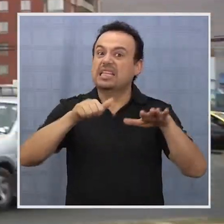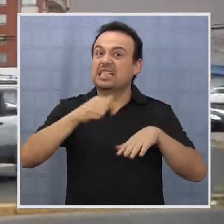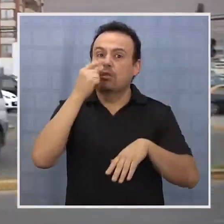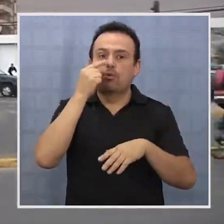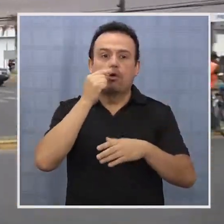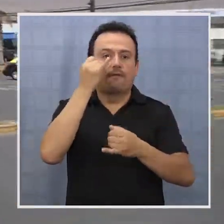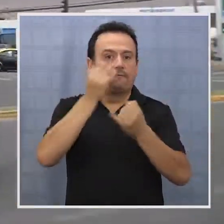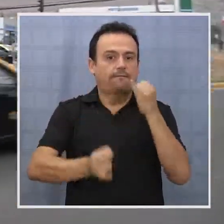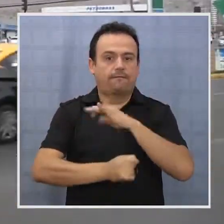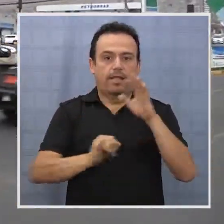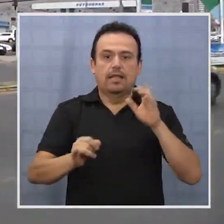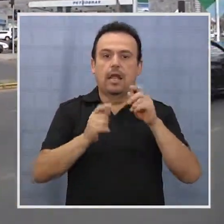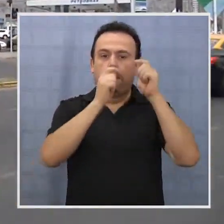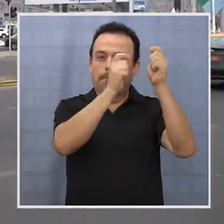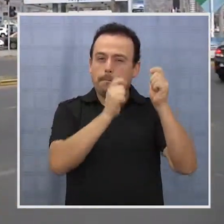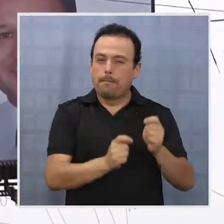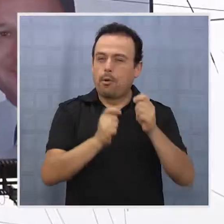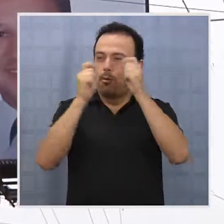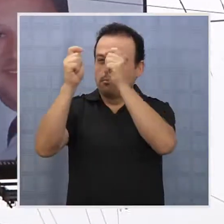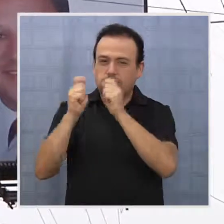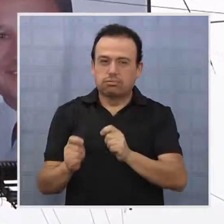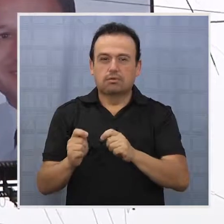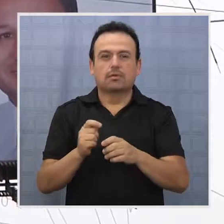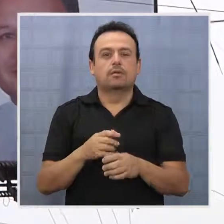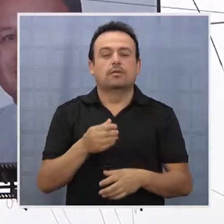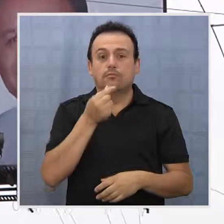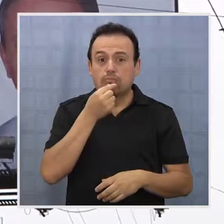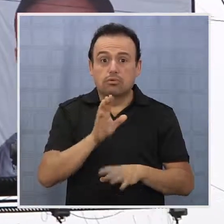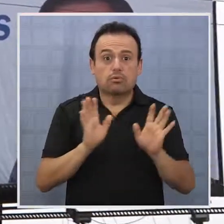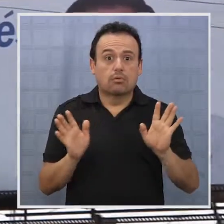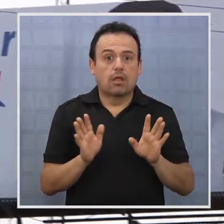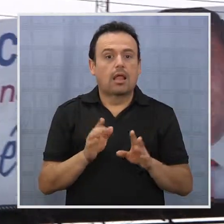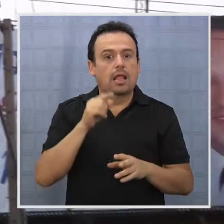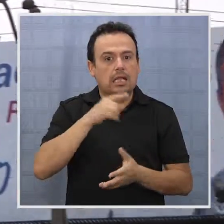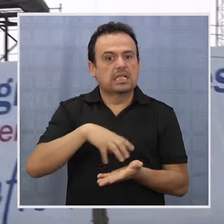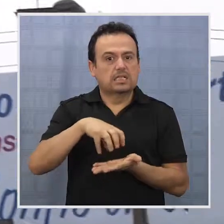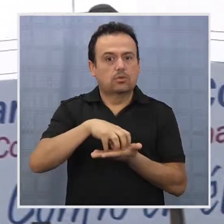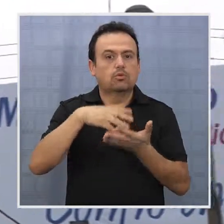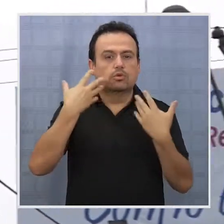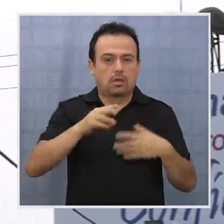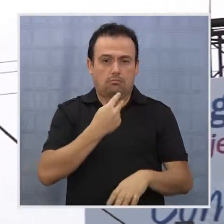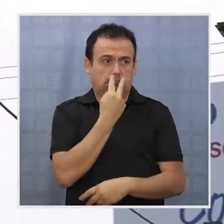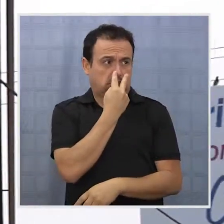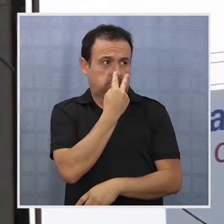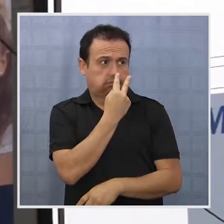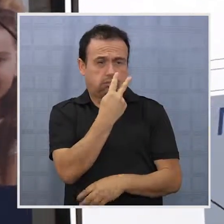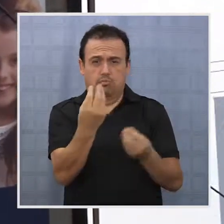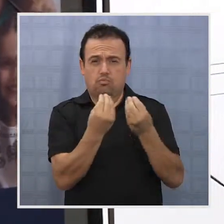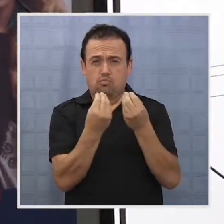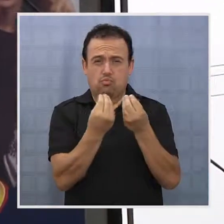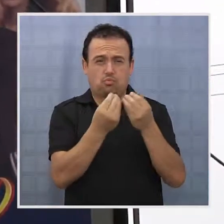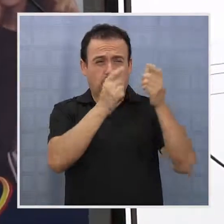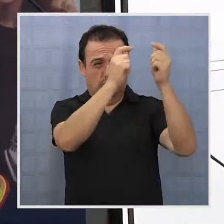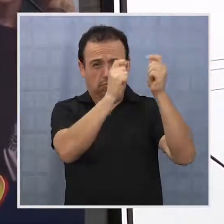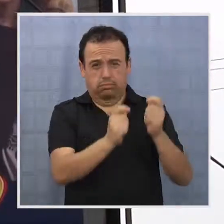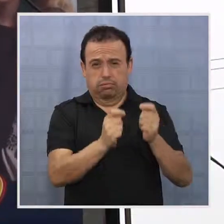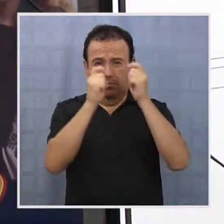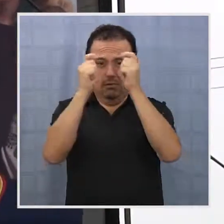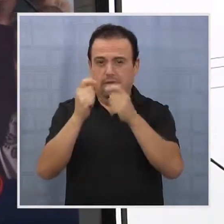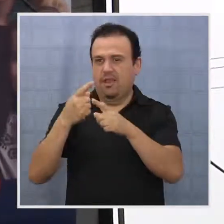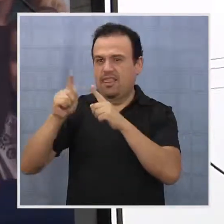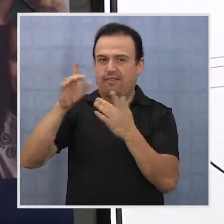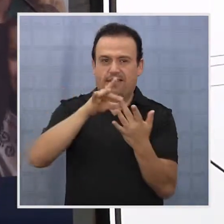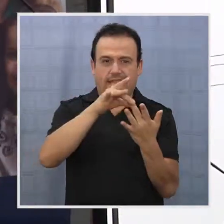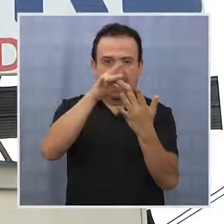de octubre y se termina tres días previo a la elección. Sin embargo, en la ciudad ya es posible apreciar abundante propaganda de